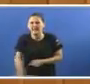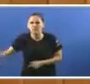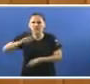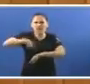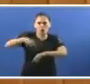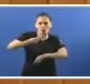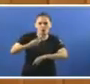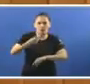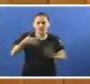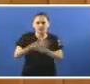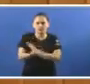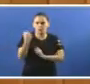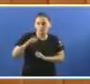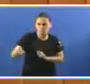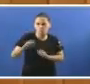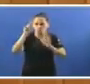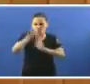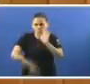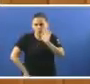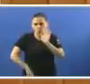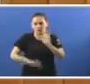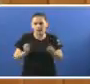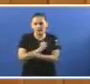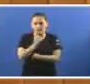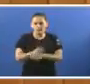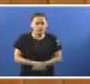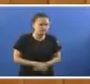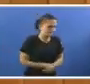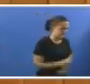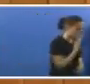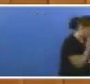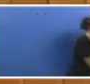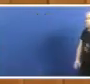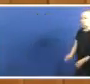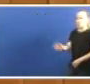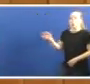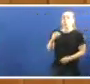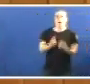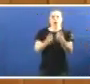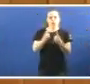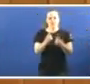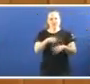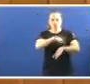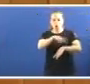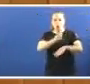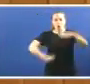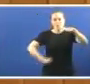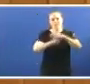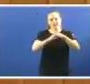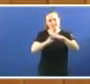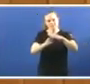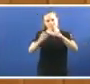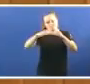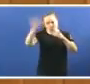horas Algo que incumple a normativa de carácter laboral Ou que se sobrepasan as horas admitidas polas normativas da Unión